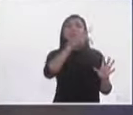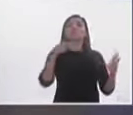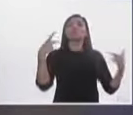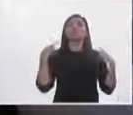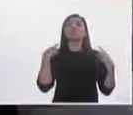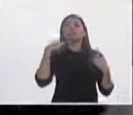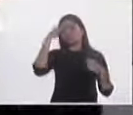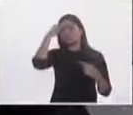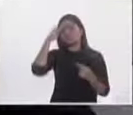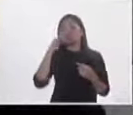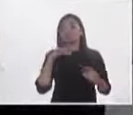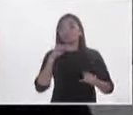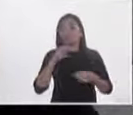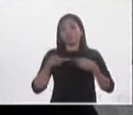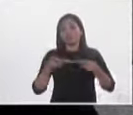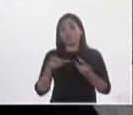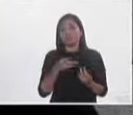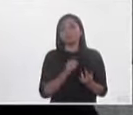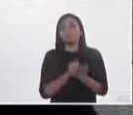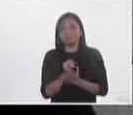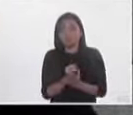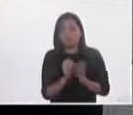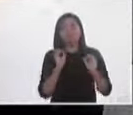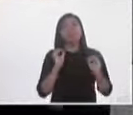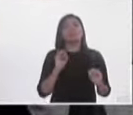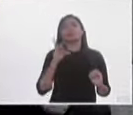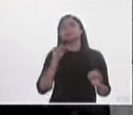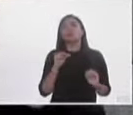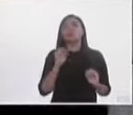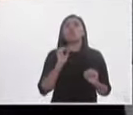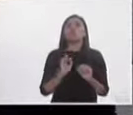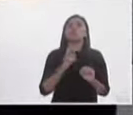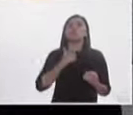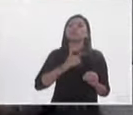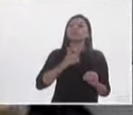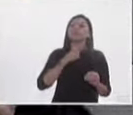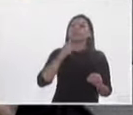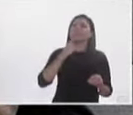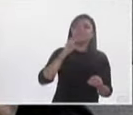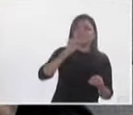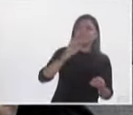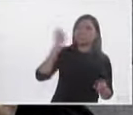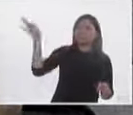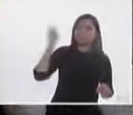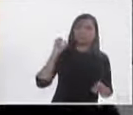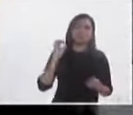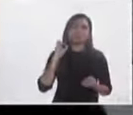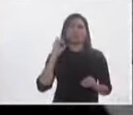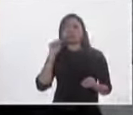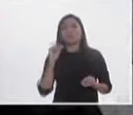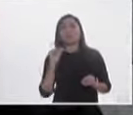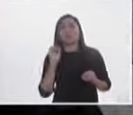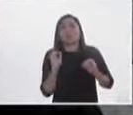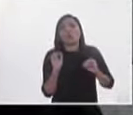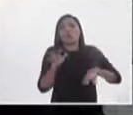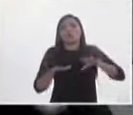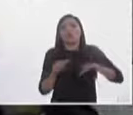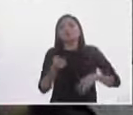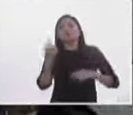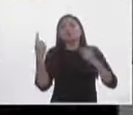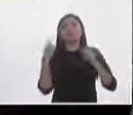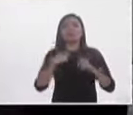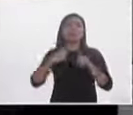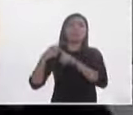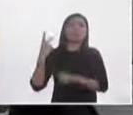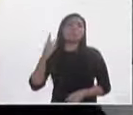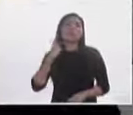para decidir si vota por él o no. A lo mejor lo quiere votar sin las siglas de un partido que tiene para ellos una carga negativa. Así como a veces hay ciertos